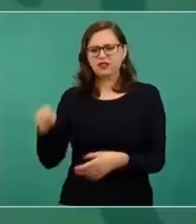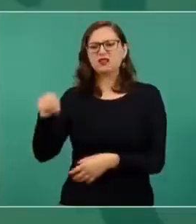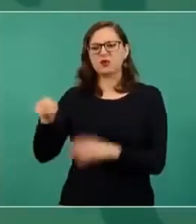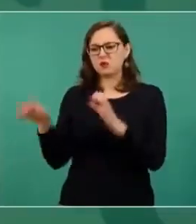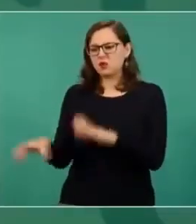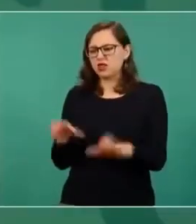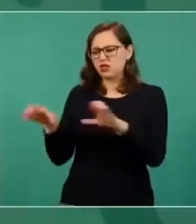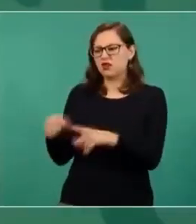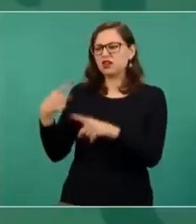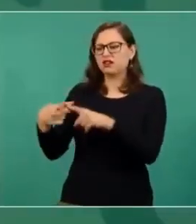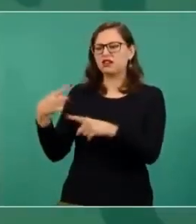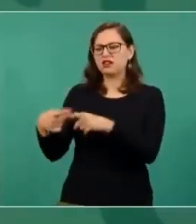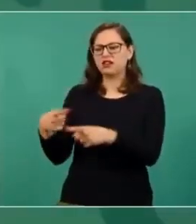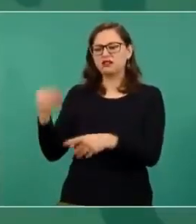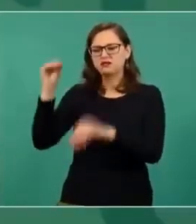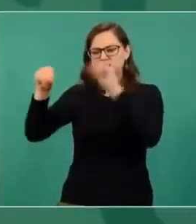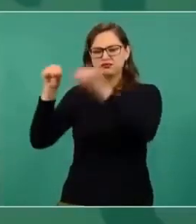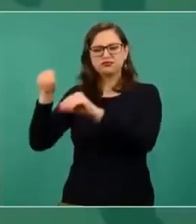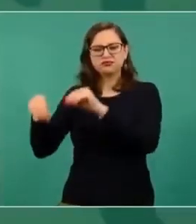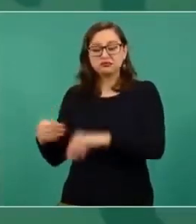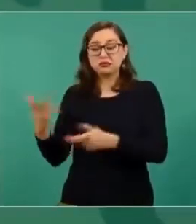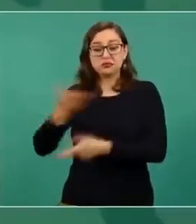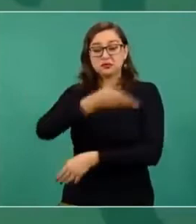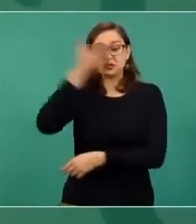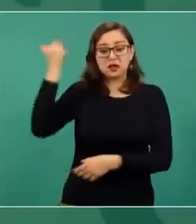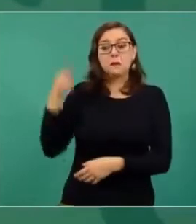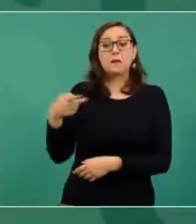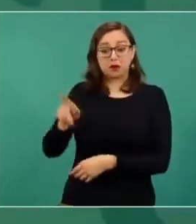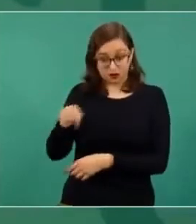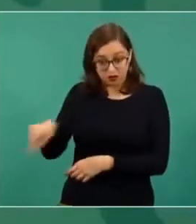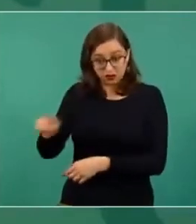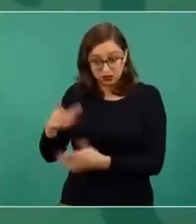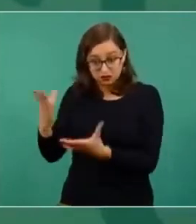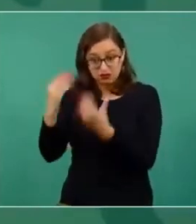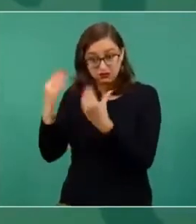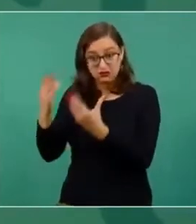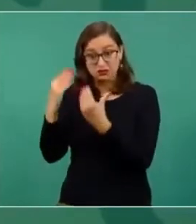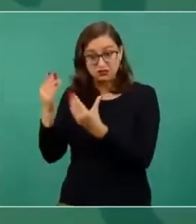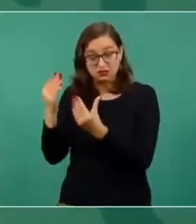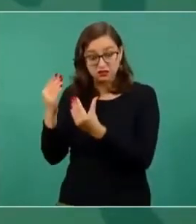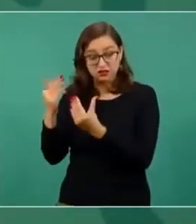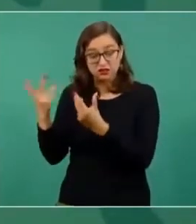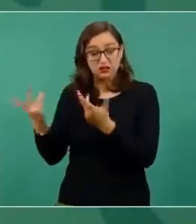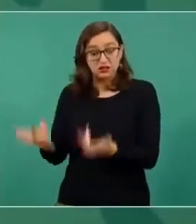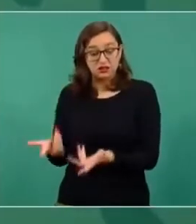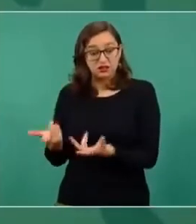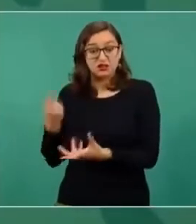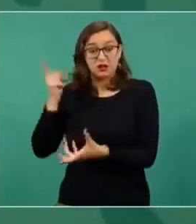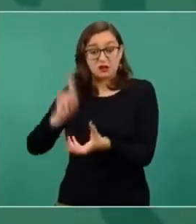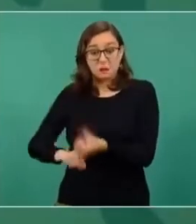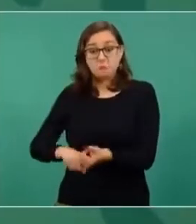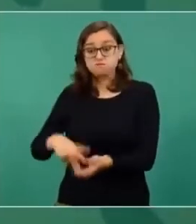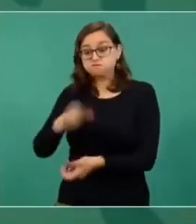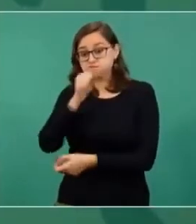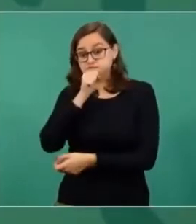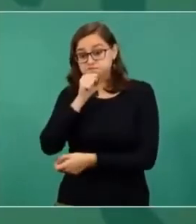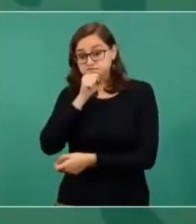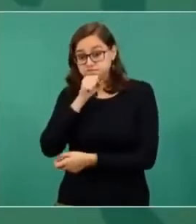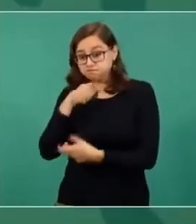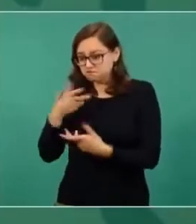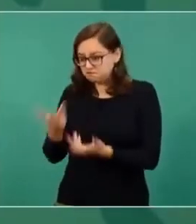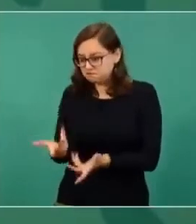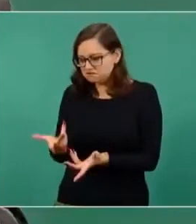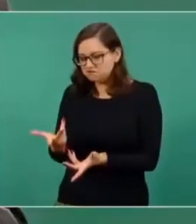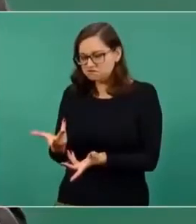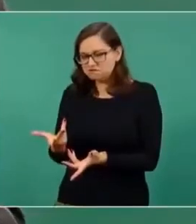con contenidos que no tienen que